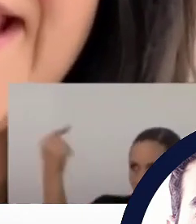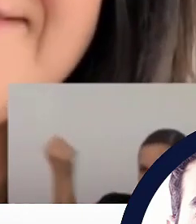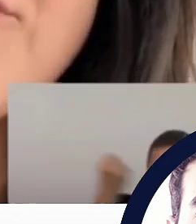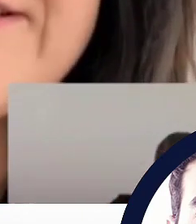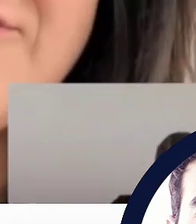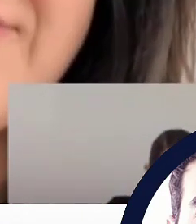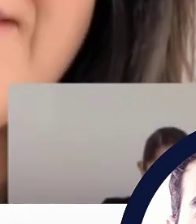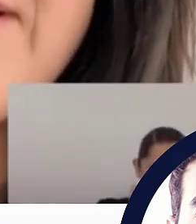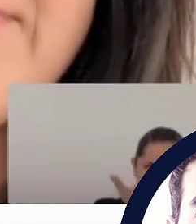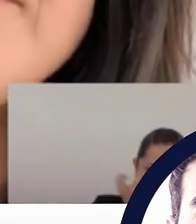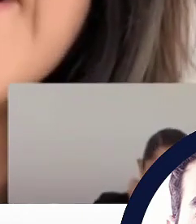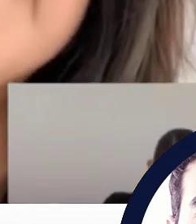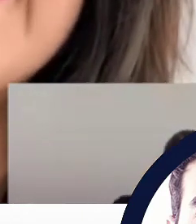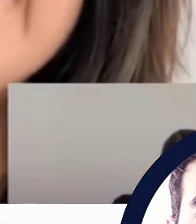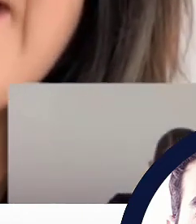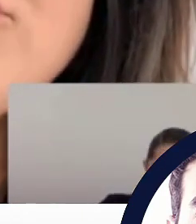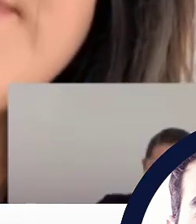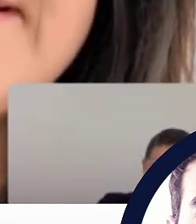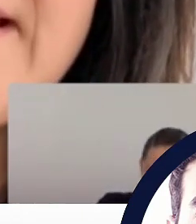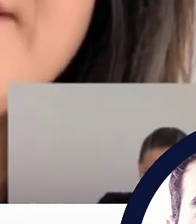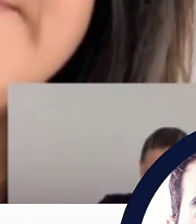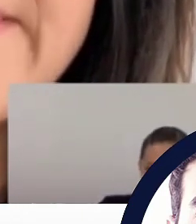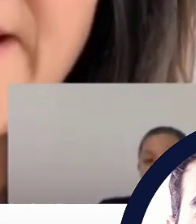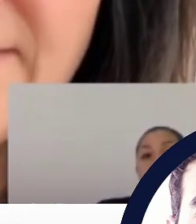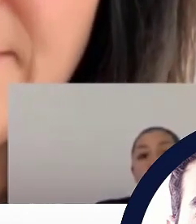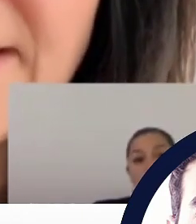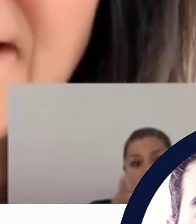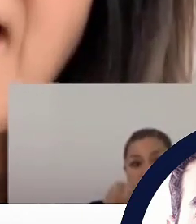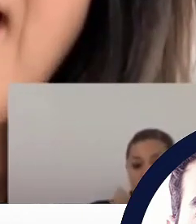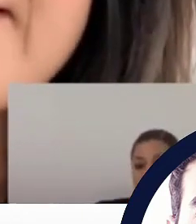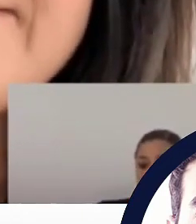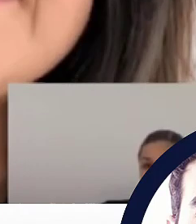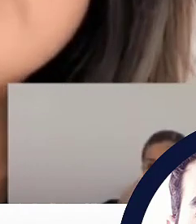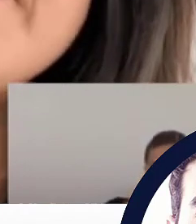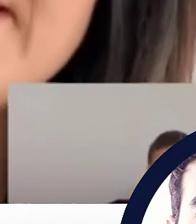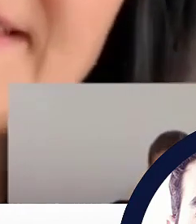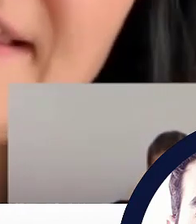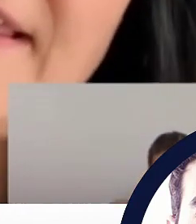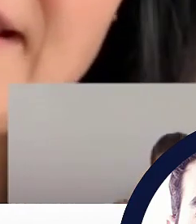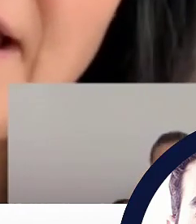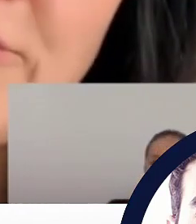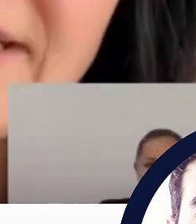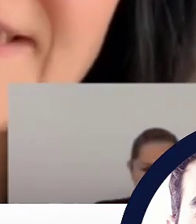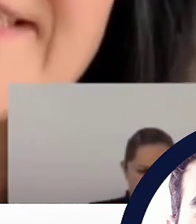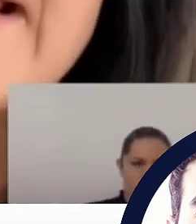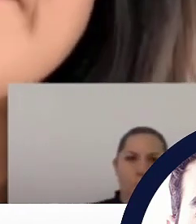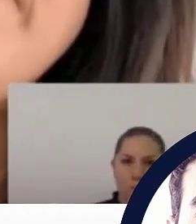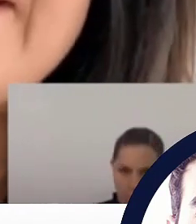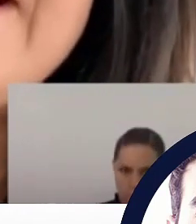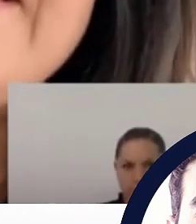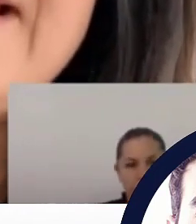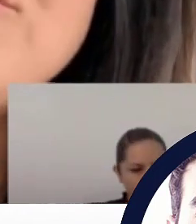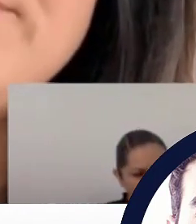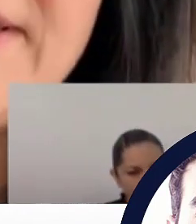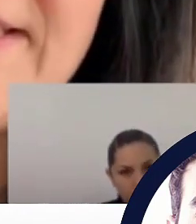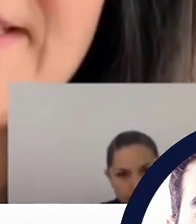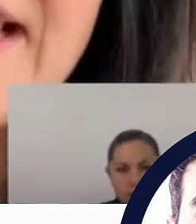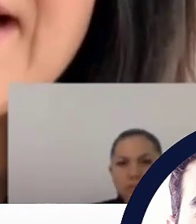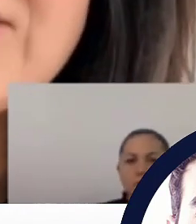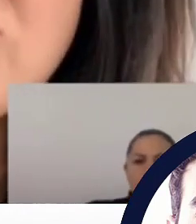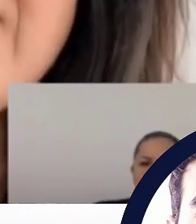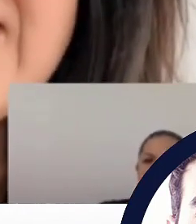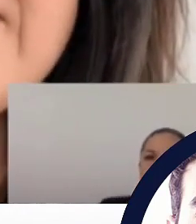medallas a los estados como si fuera una especie de deporte, como si cada uno de los diez componentes de los diez subíndices